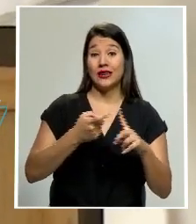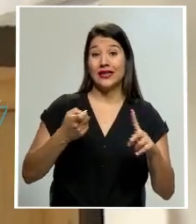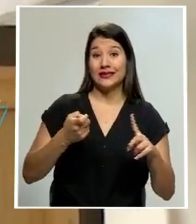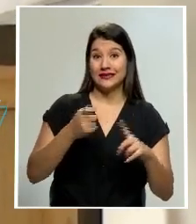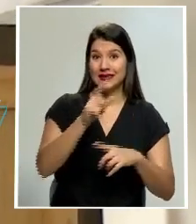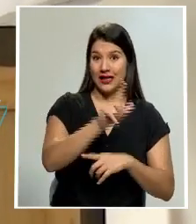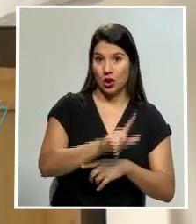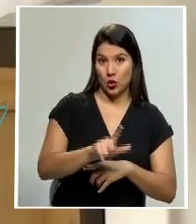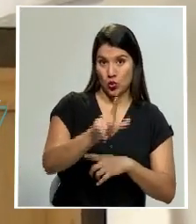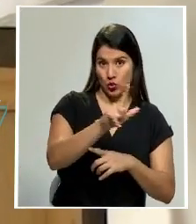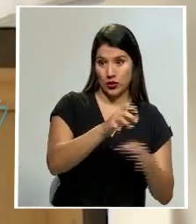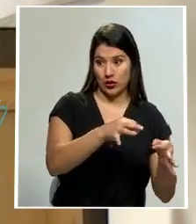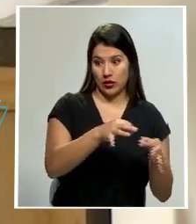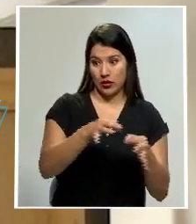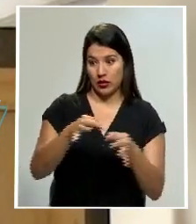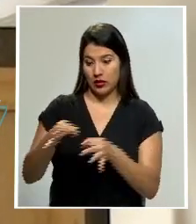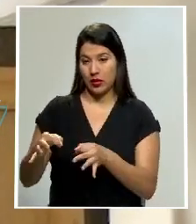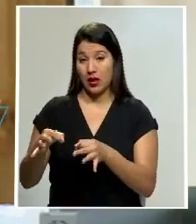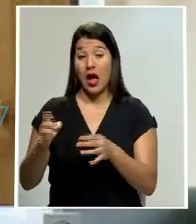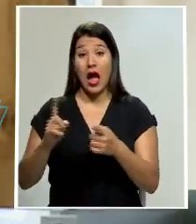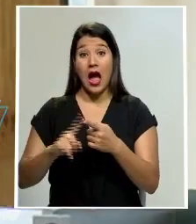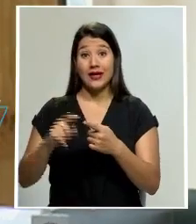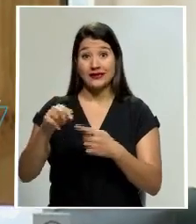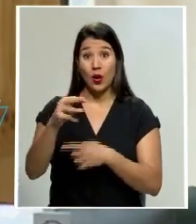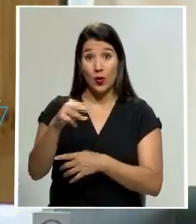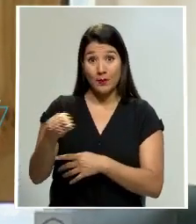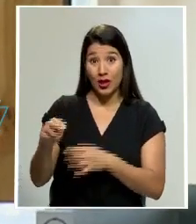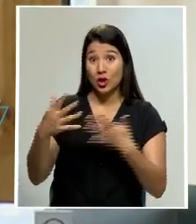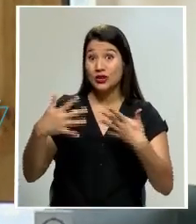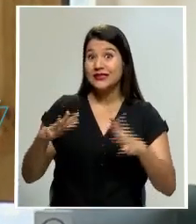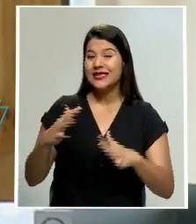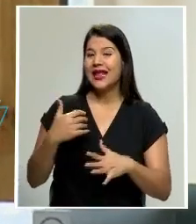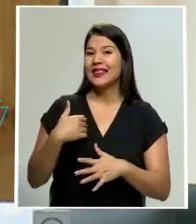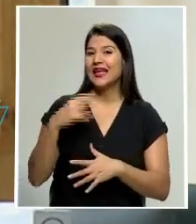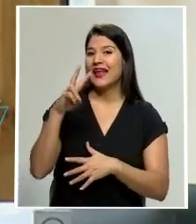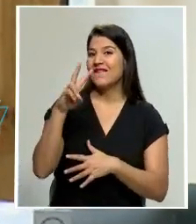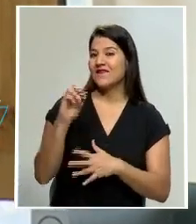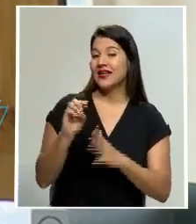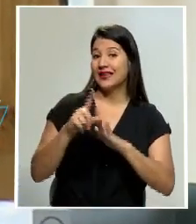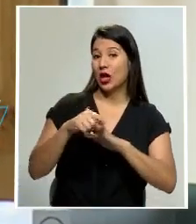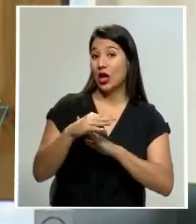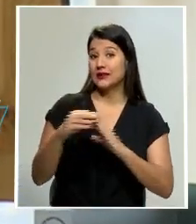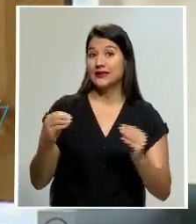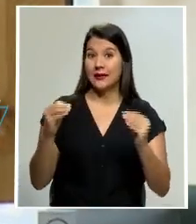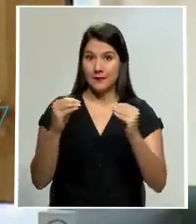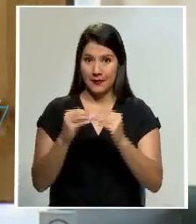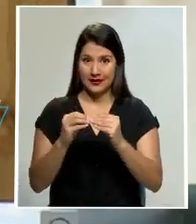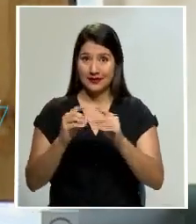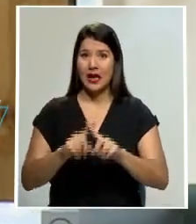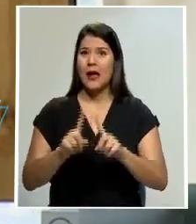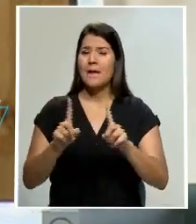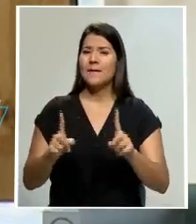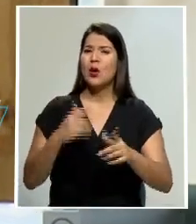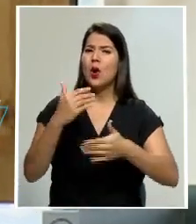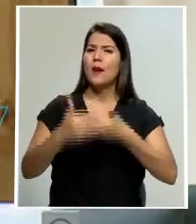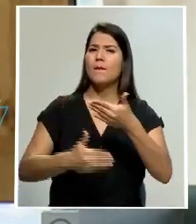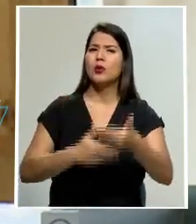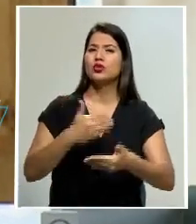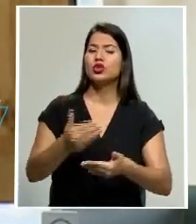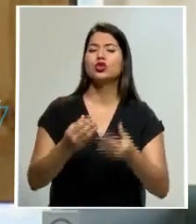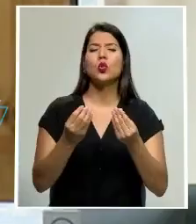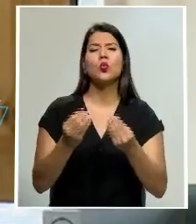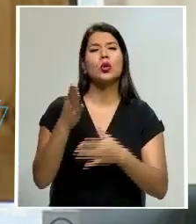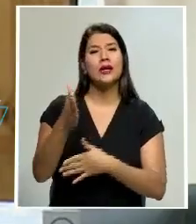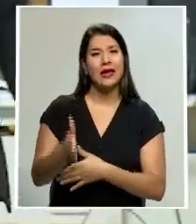y hoy ya estamos miércoles. Ya tenía más de 20 horas de estar en ejecución. Sin embargo, el proceso ha sido bastante lento y